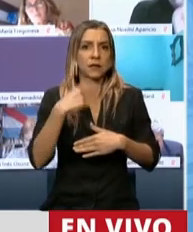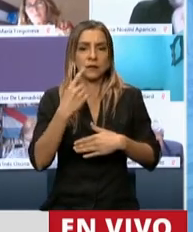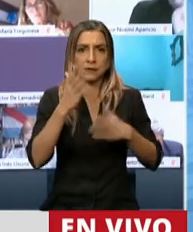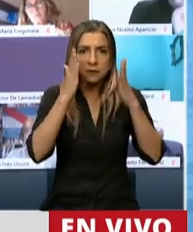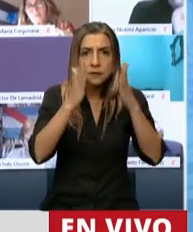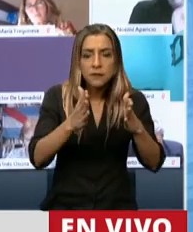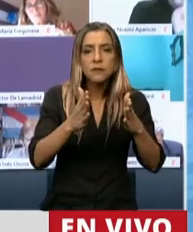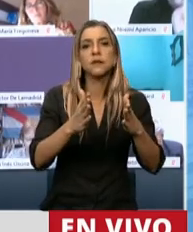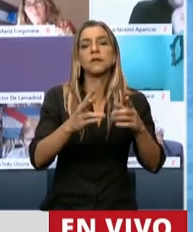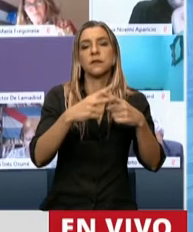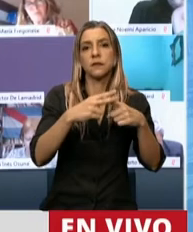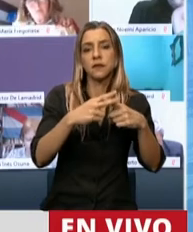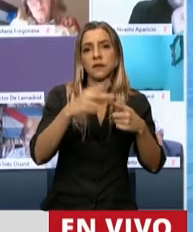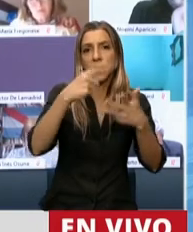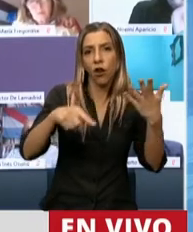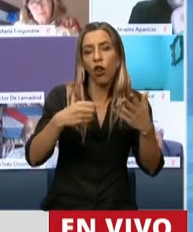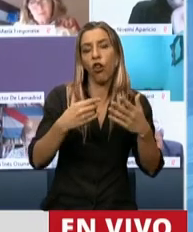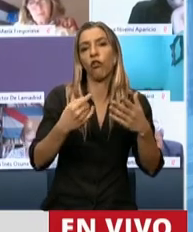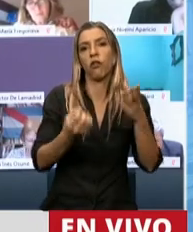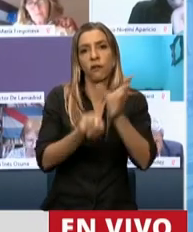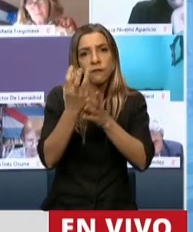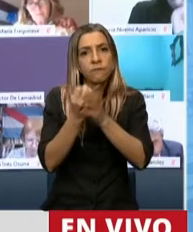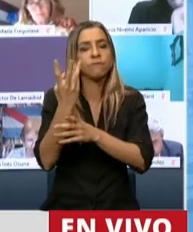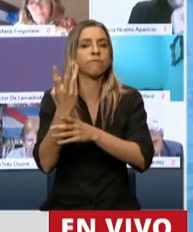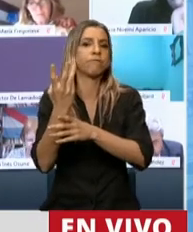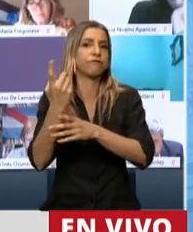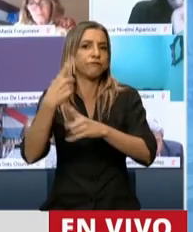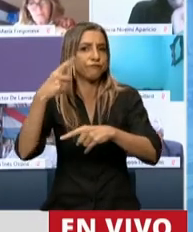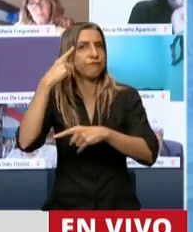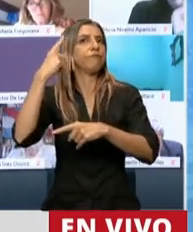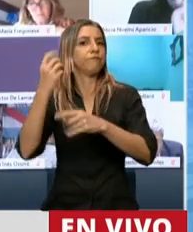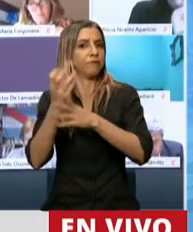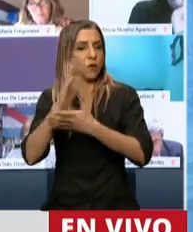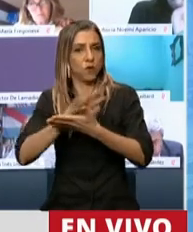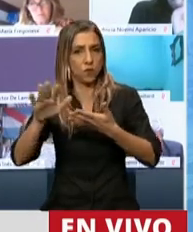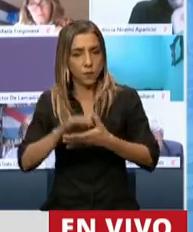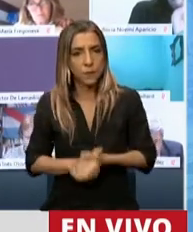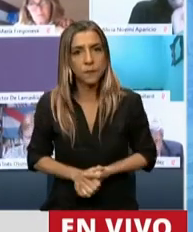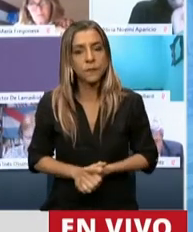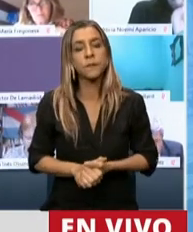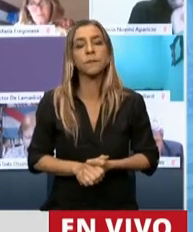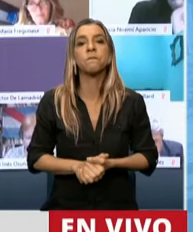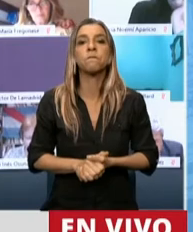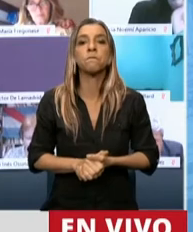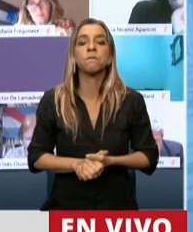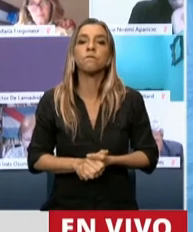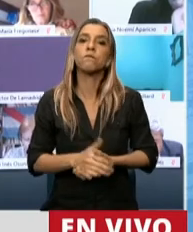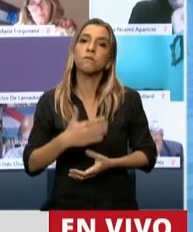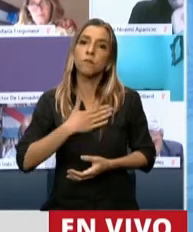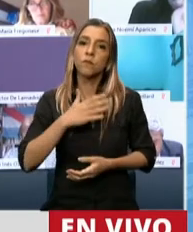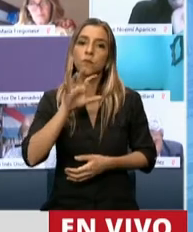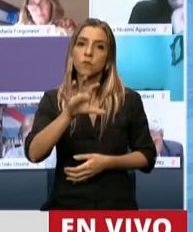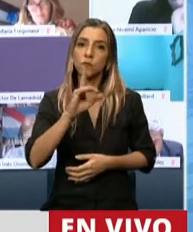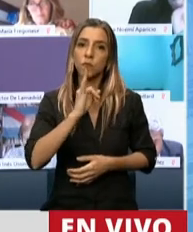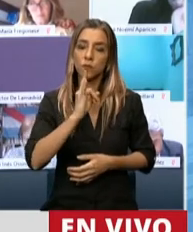innovación productiva. Quiero destacar que en mi provincia, en Tucumán, se encuentra en